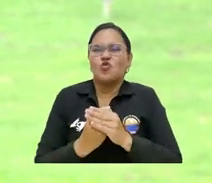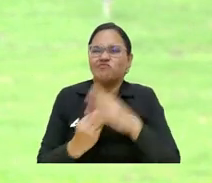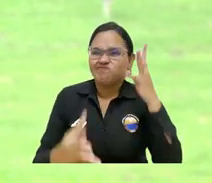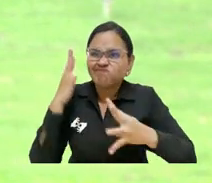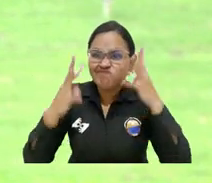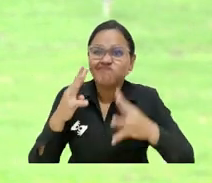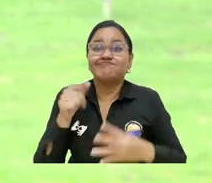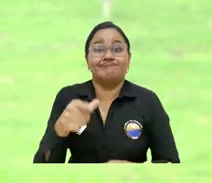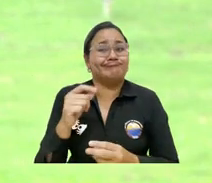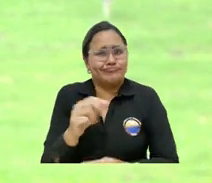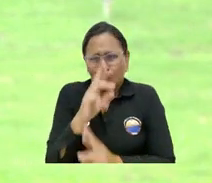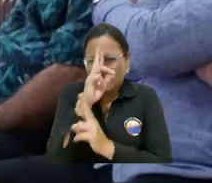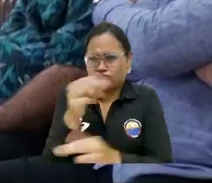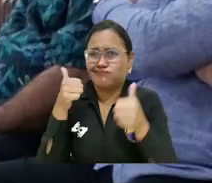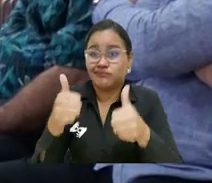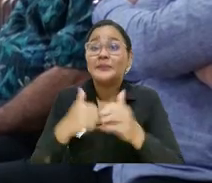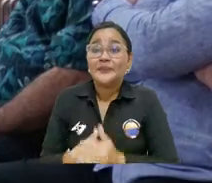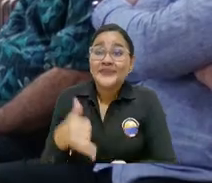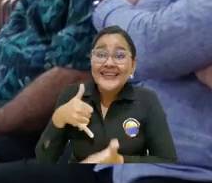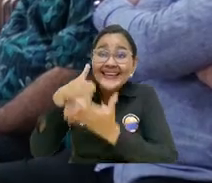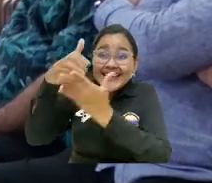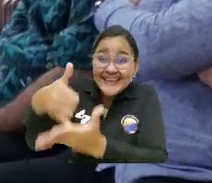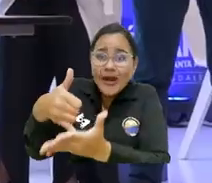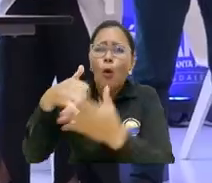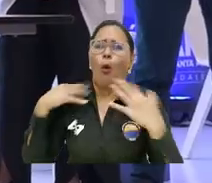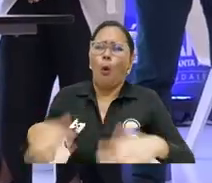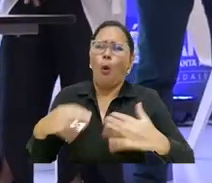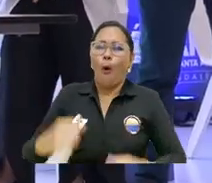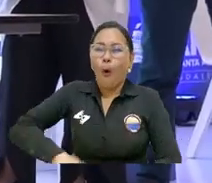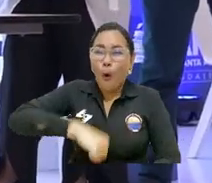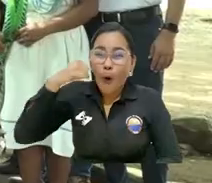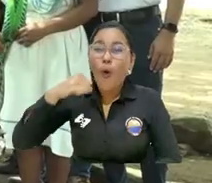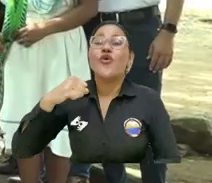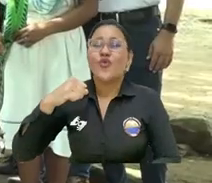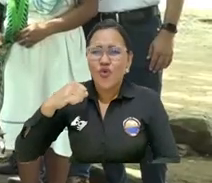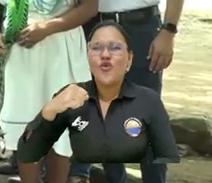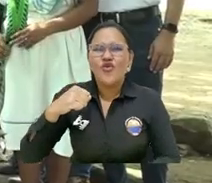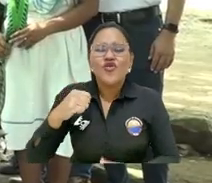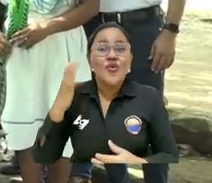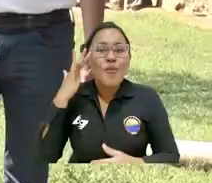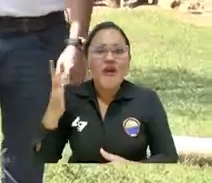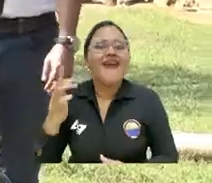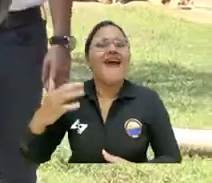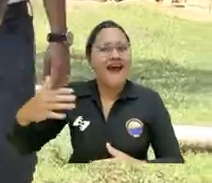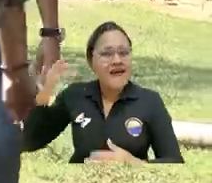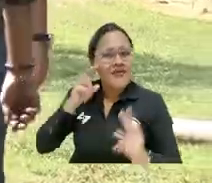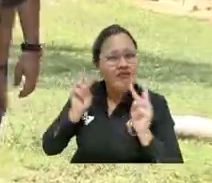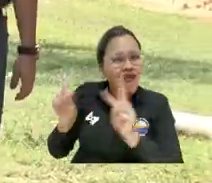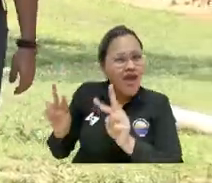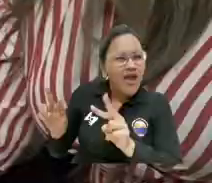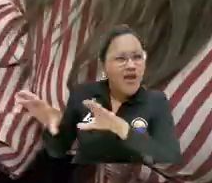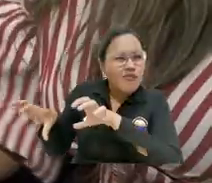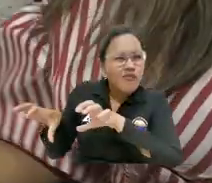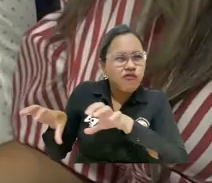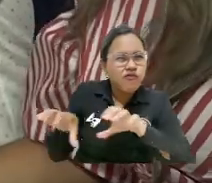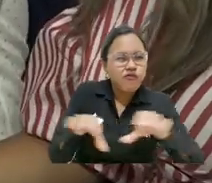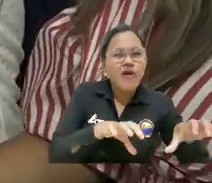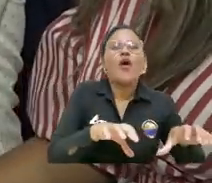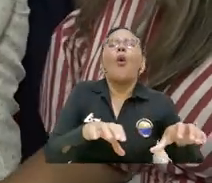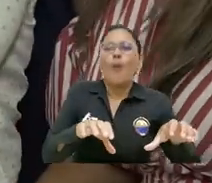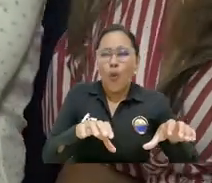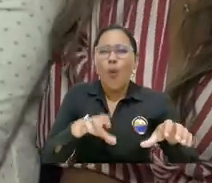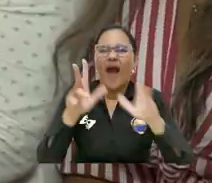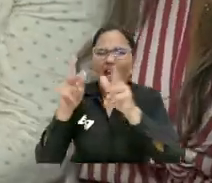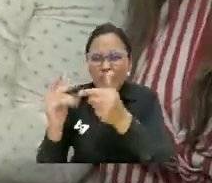incluyente y es algo de admirar. El premio otorgado al doctor Vera Salazar también es motivo de orgullo para quienes han visto de primera mano